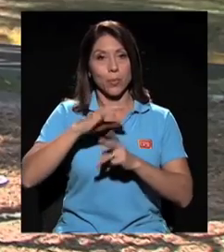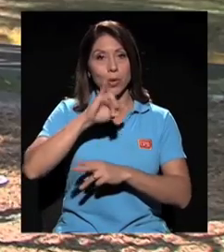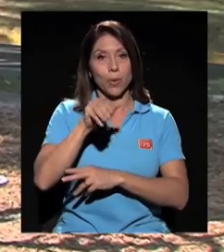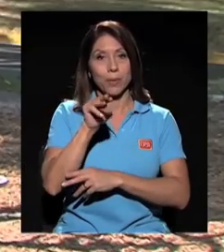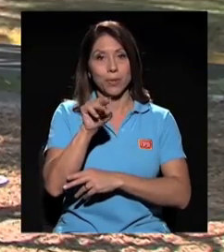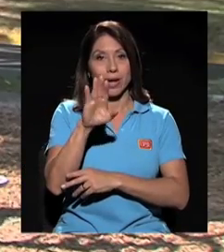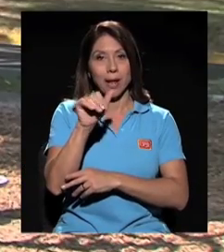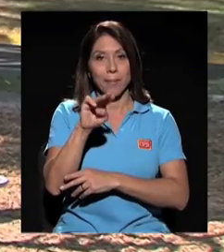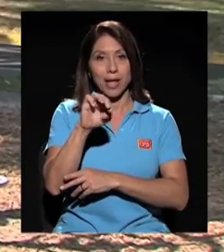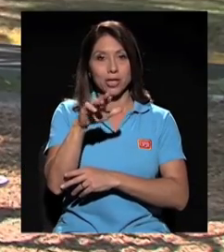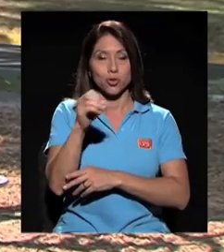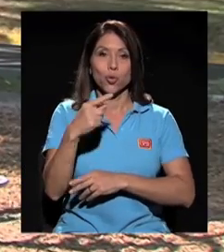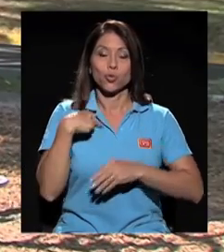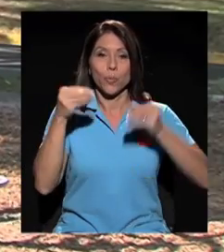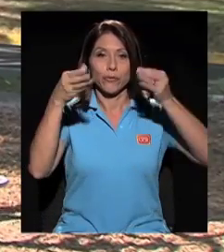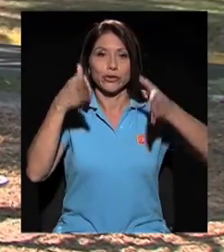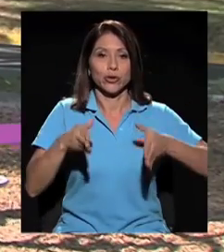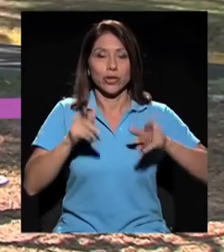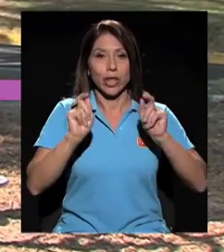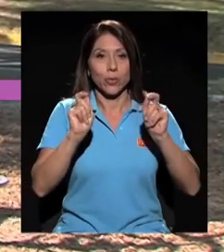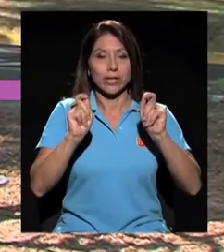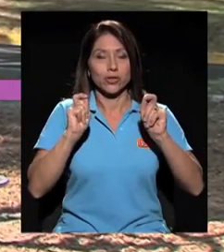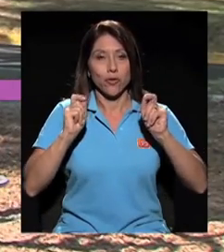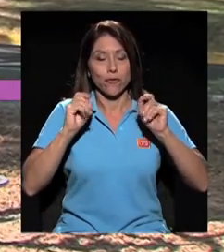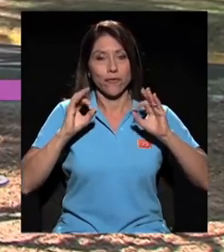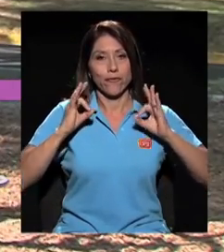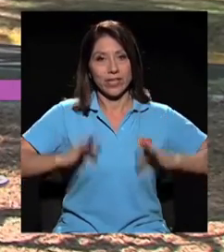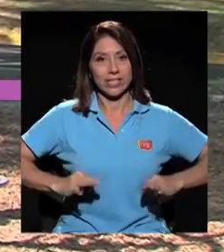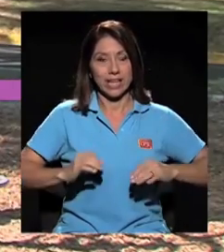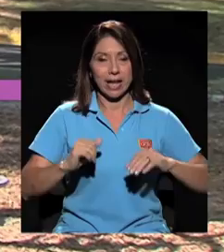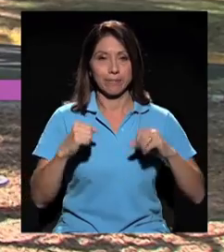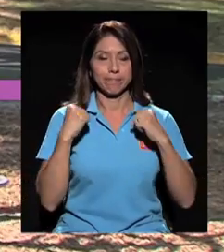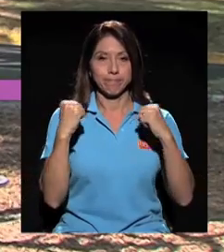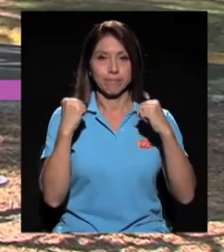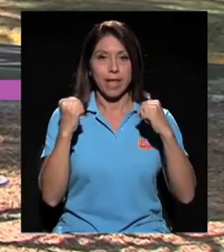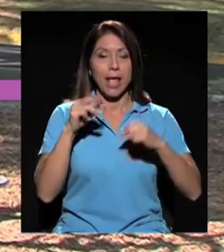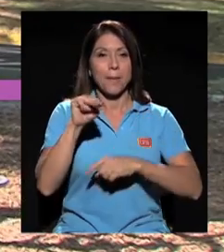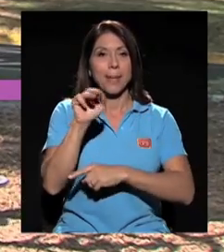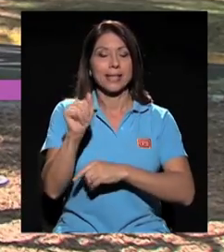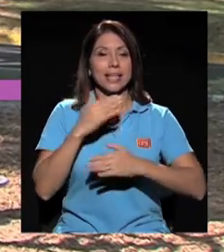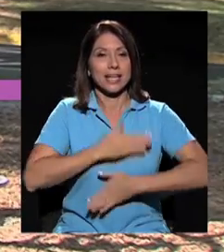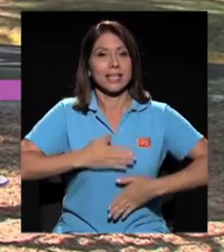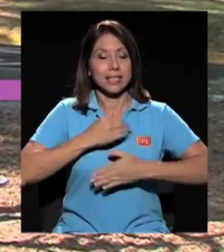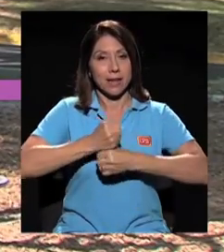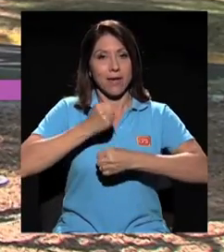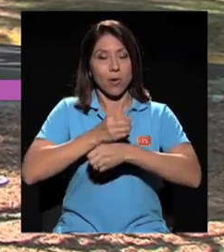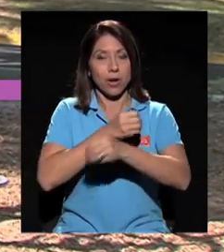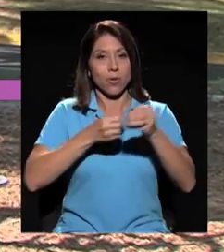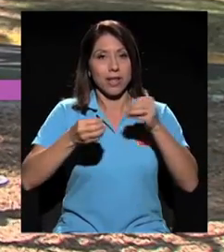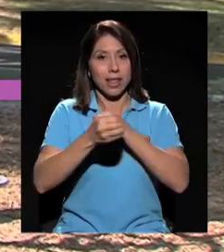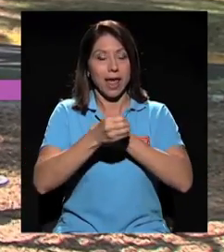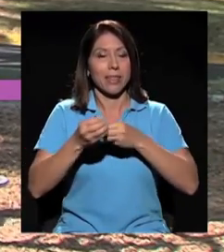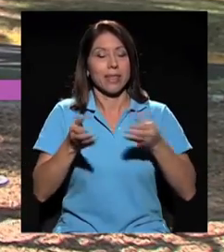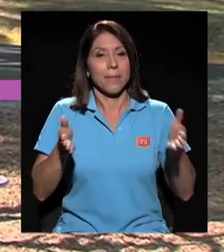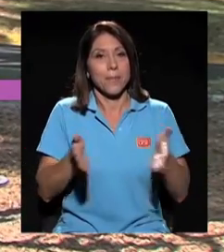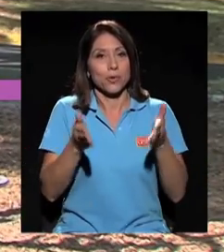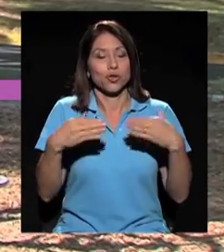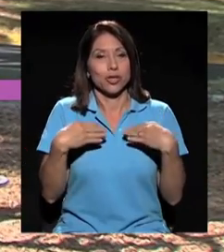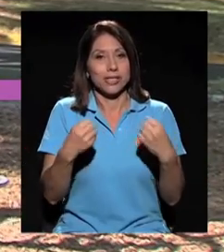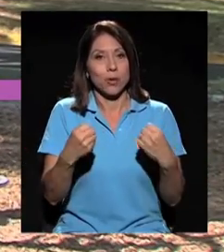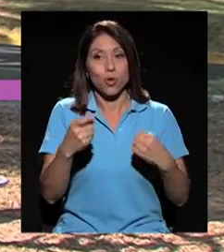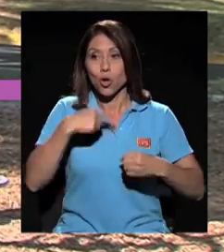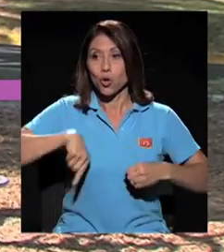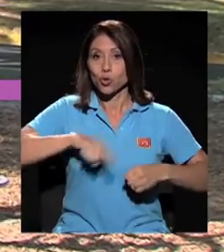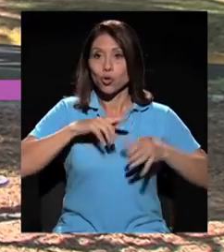Buenas, mi nombre es Juan Manuel Camacho, soy profesor de Educación Física y Máster en Recreación. Trabajo en la unidad de promoción de la salud y estamos